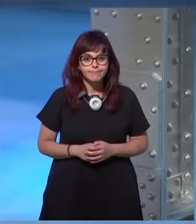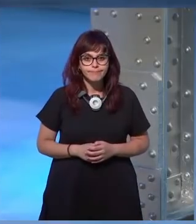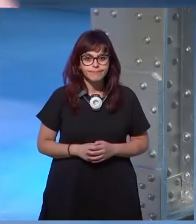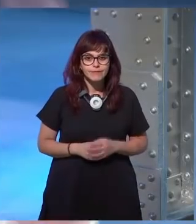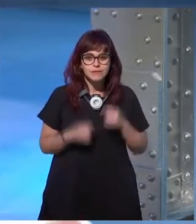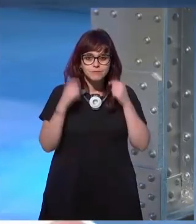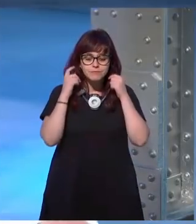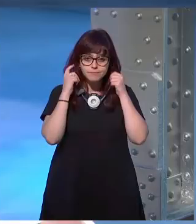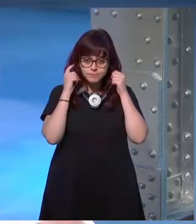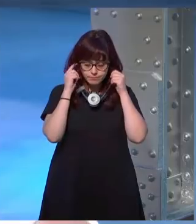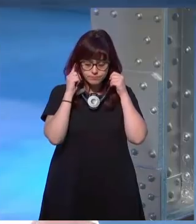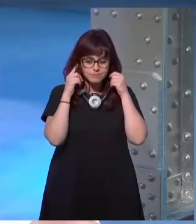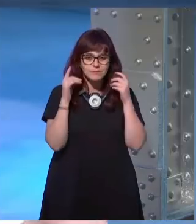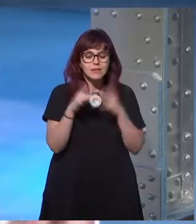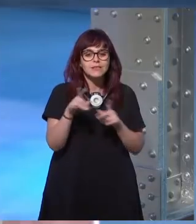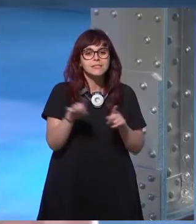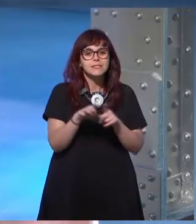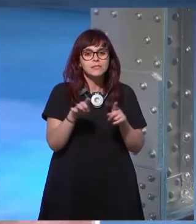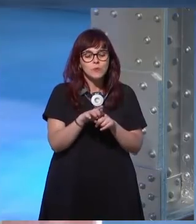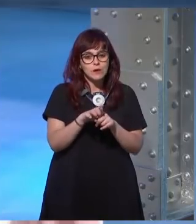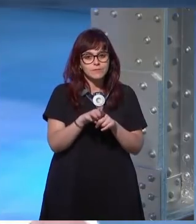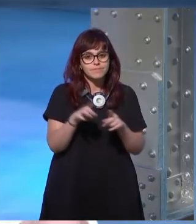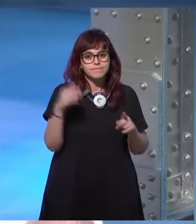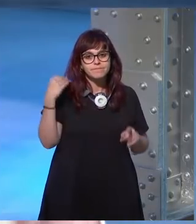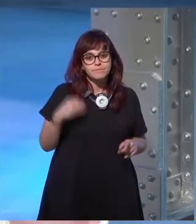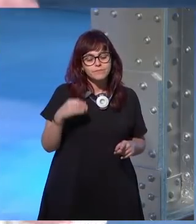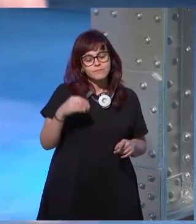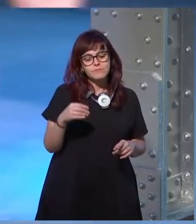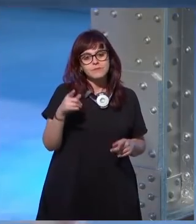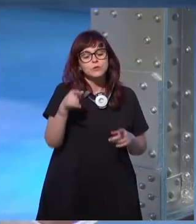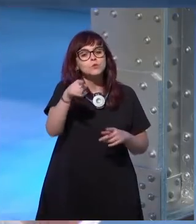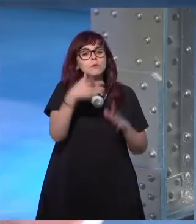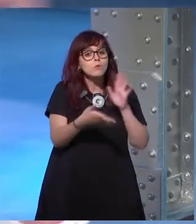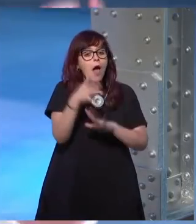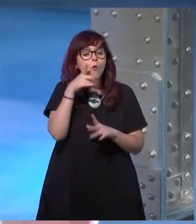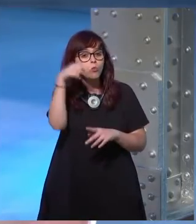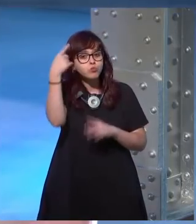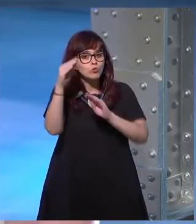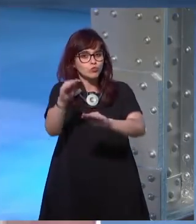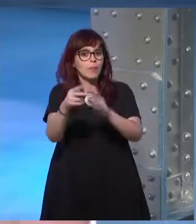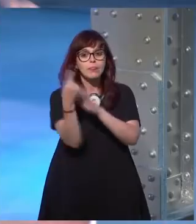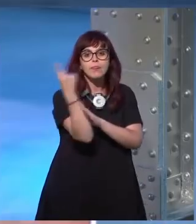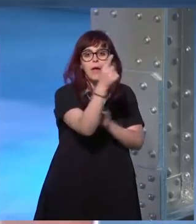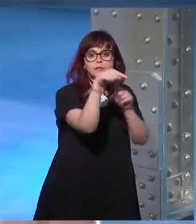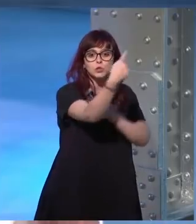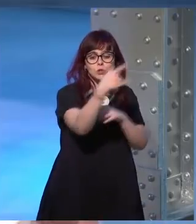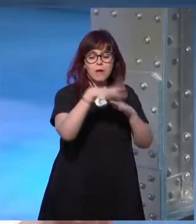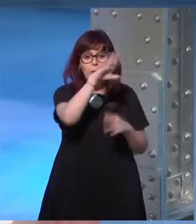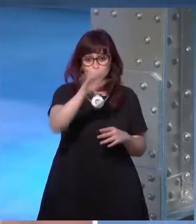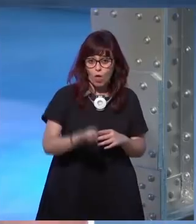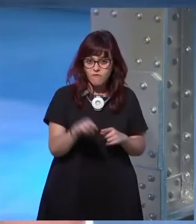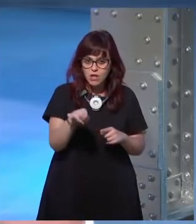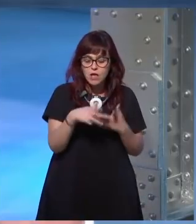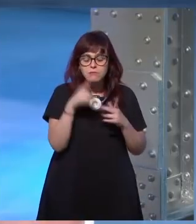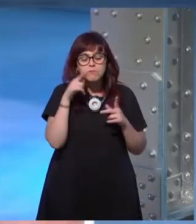y creo que lo ves con mayor nitidez cuando sales de tu cultura y te vas a otra eso es lo que me pasó con Sudáfrica